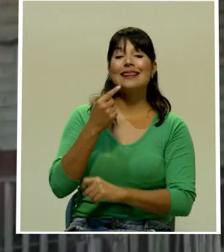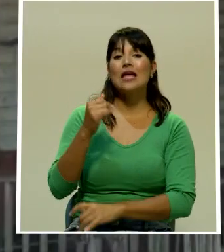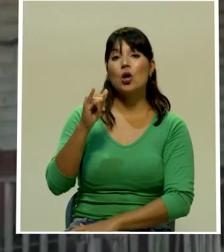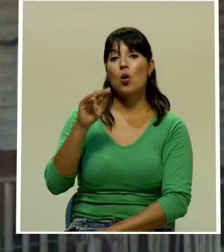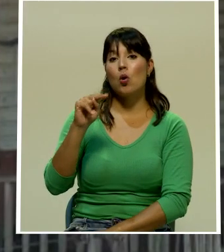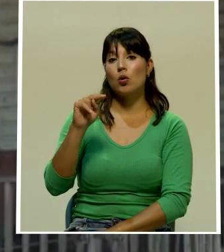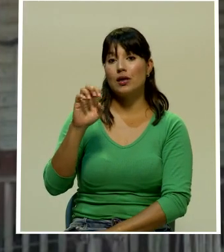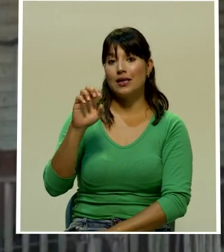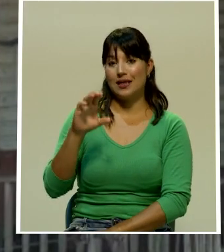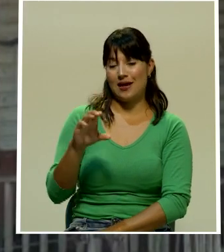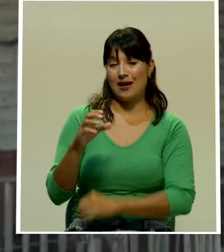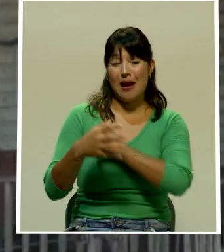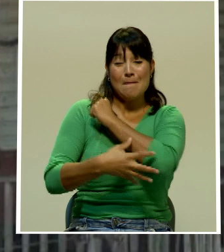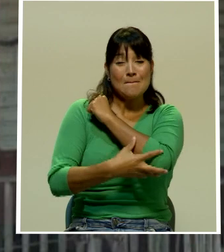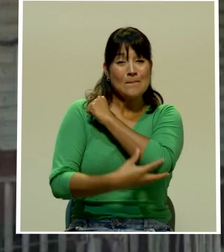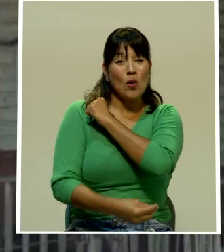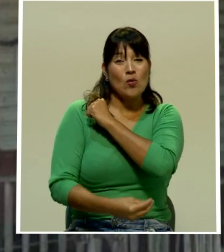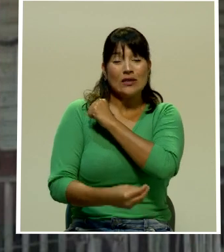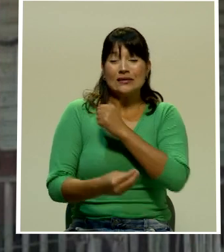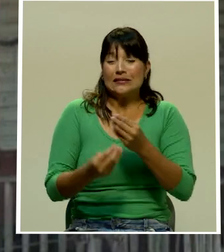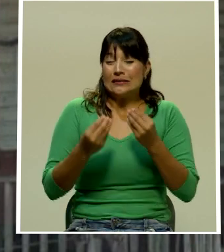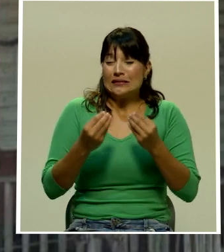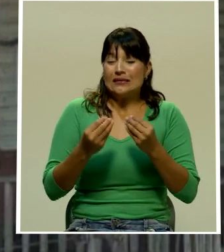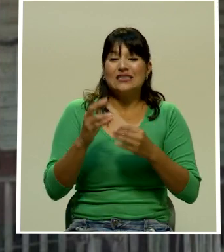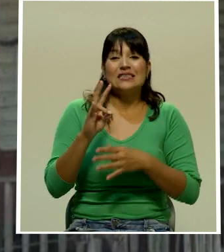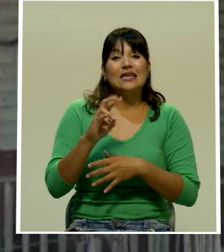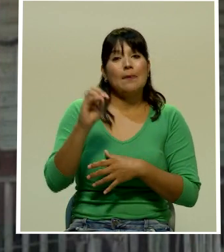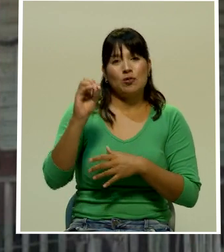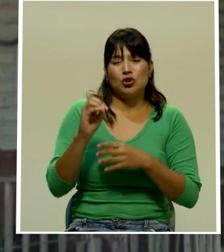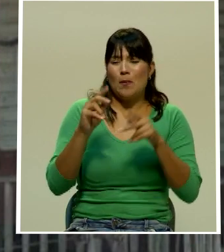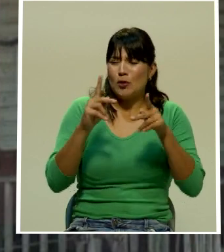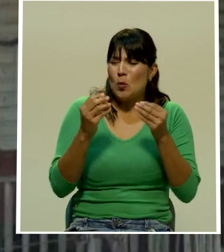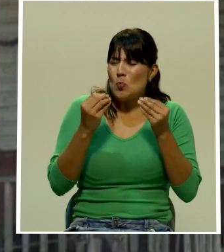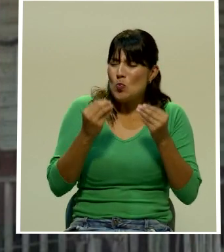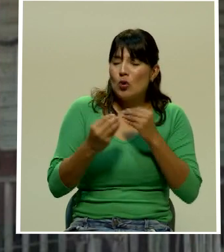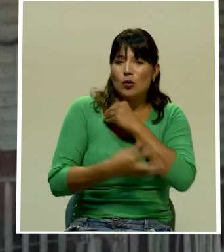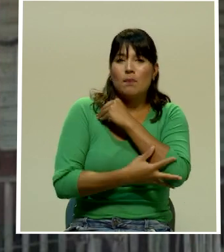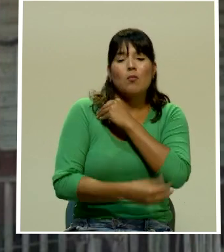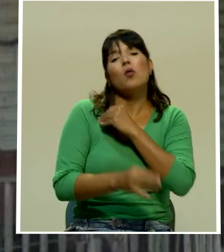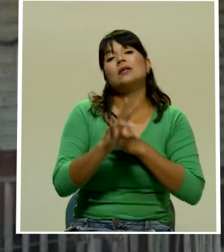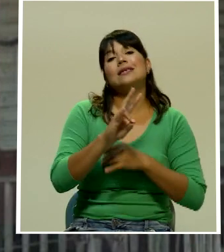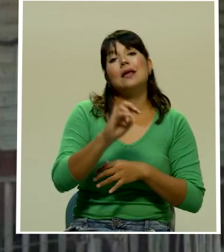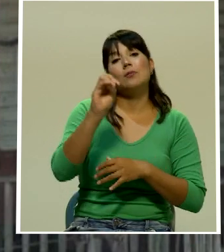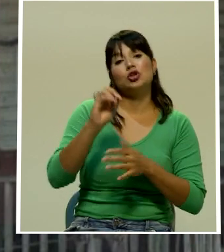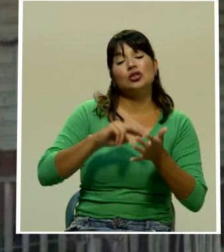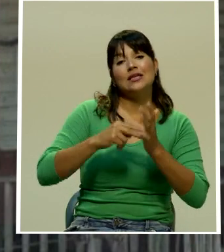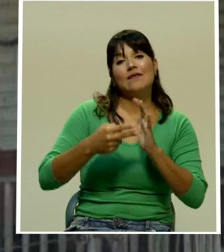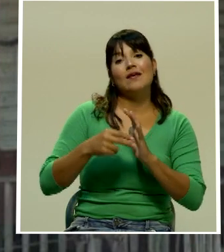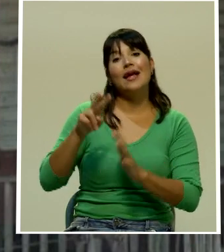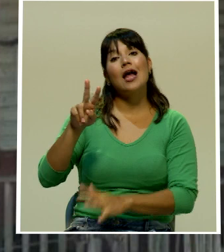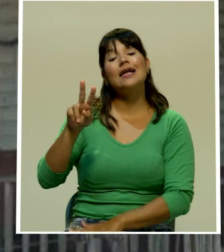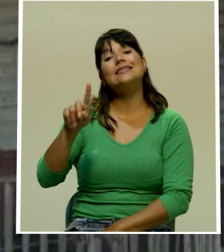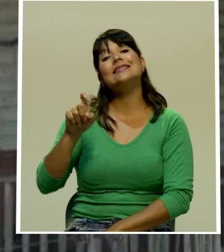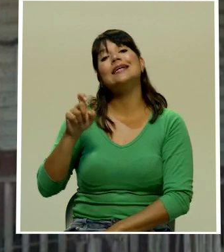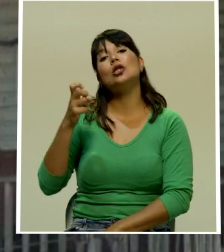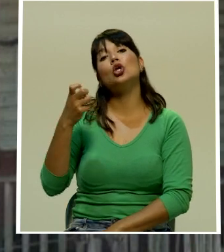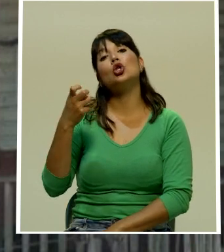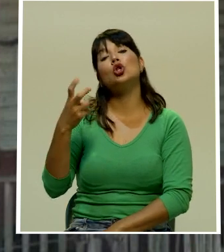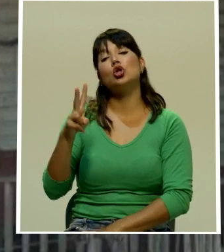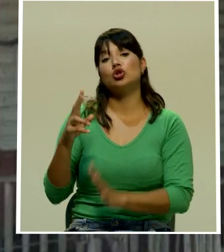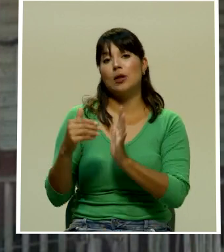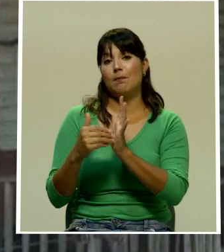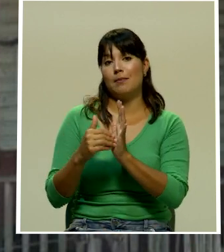pobreza extrema es de 7% en Costa Rica, lo que equivale a 112.987